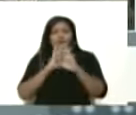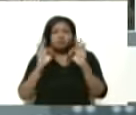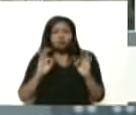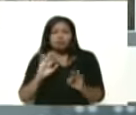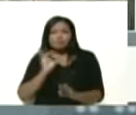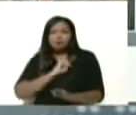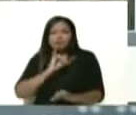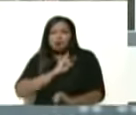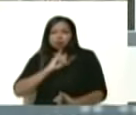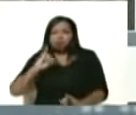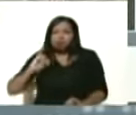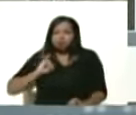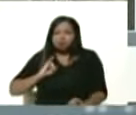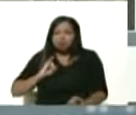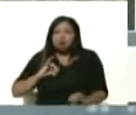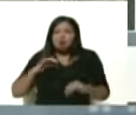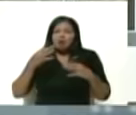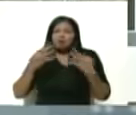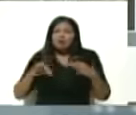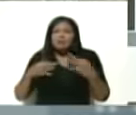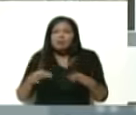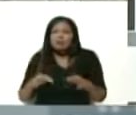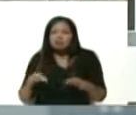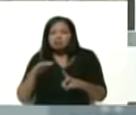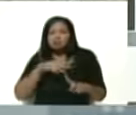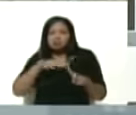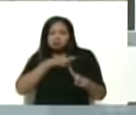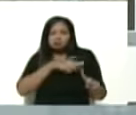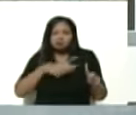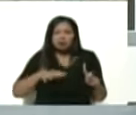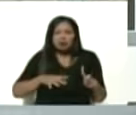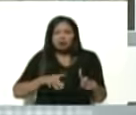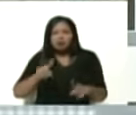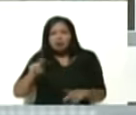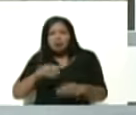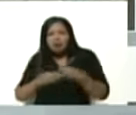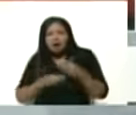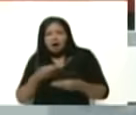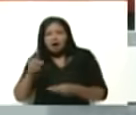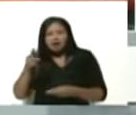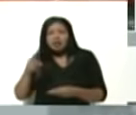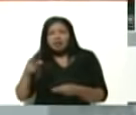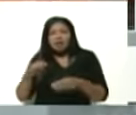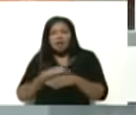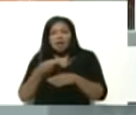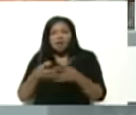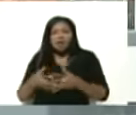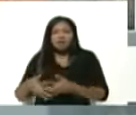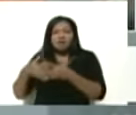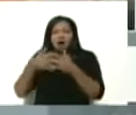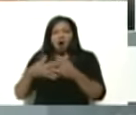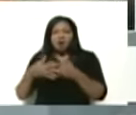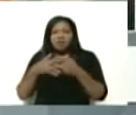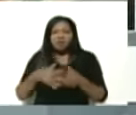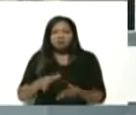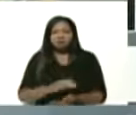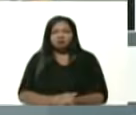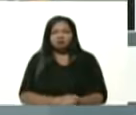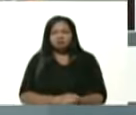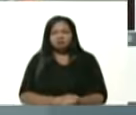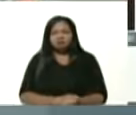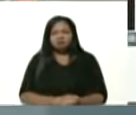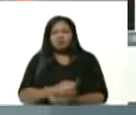e independiente y no se somete a chantaje ni amenaza del gobierno de Estados Unidos. No nos sometemos a chantaje de ningún tipo.